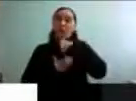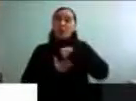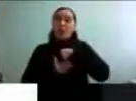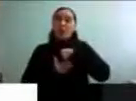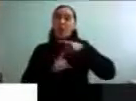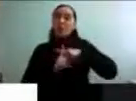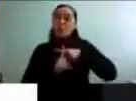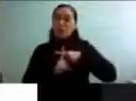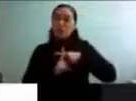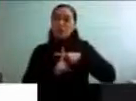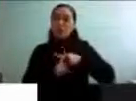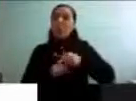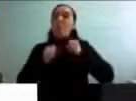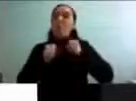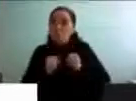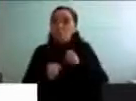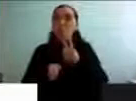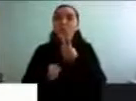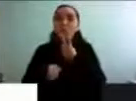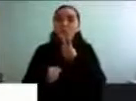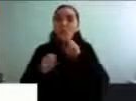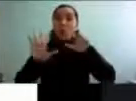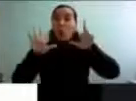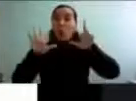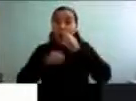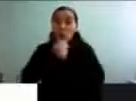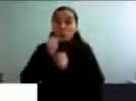vamos a vivir ocho años más.